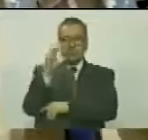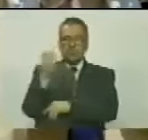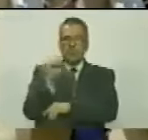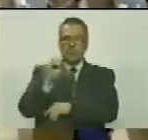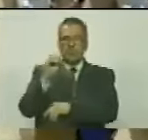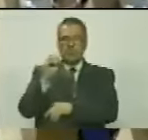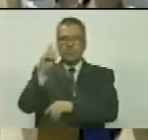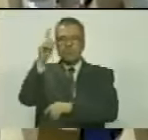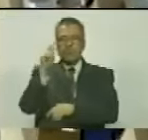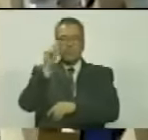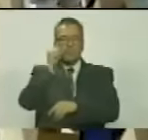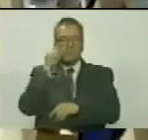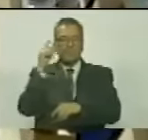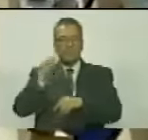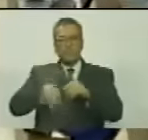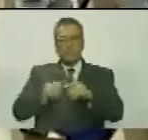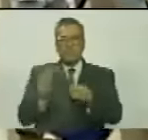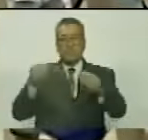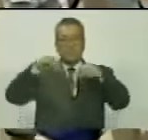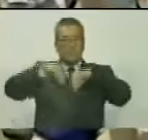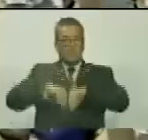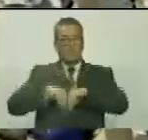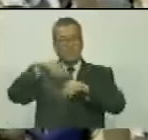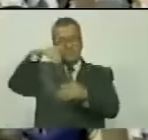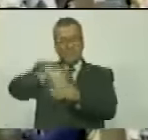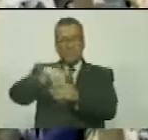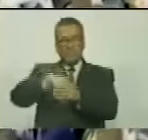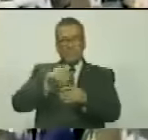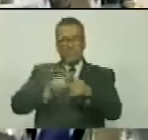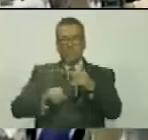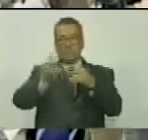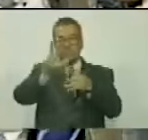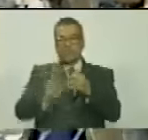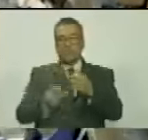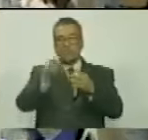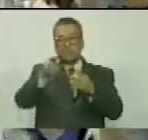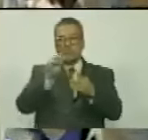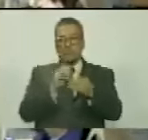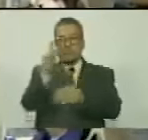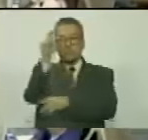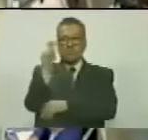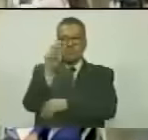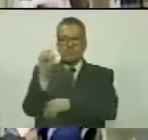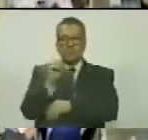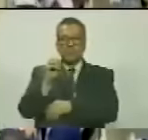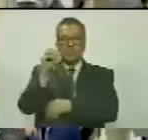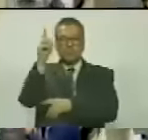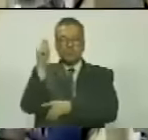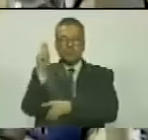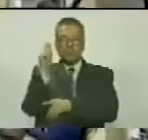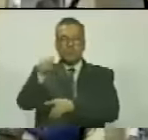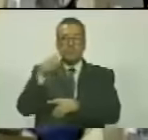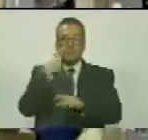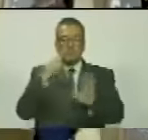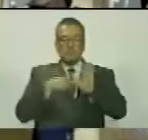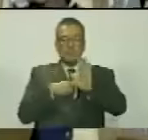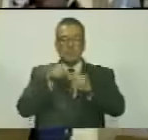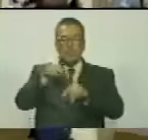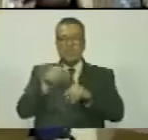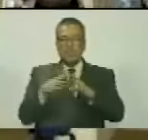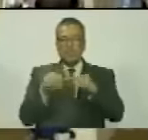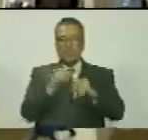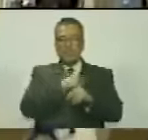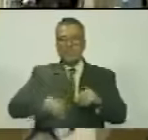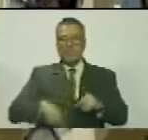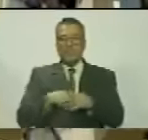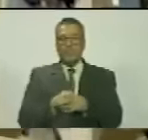o diputada solo podrá acordarse con el voto de las dos terceras partes de los diputados y las diputadas presentes. Es